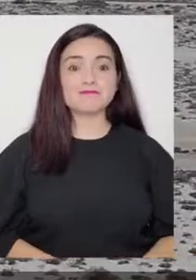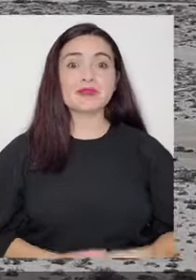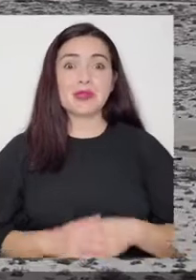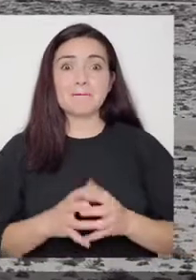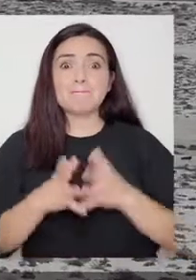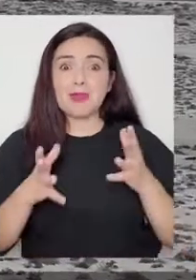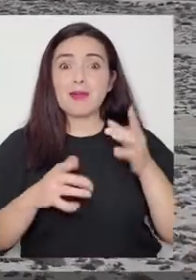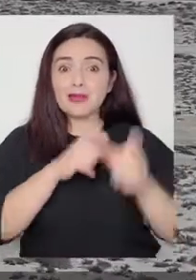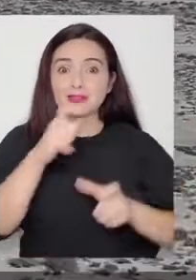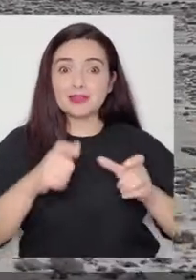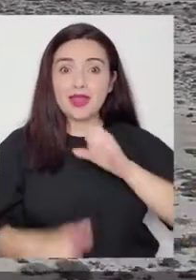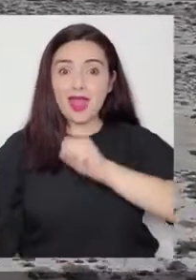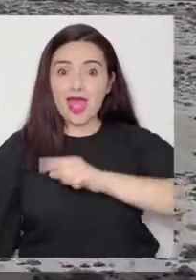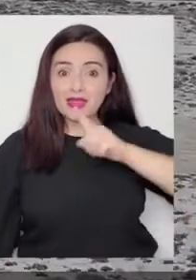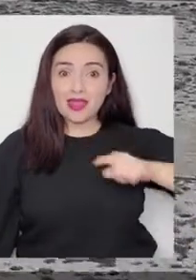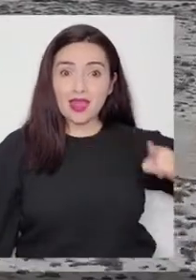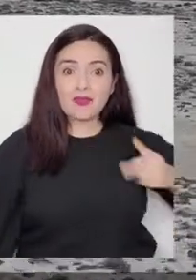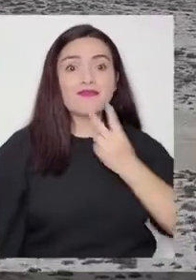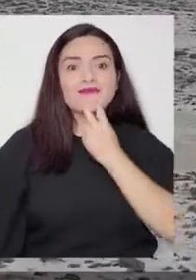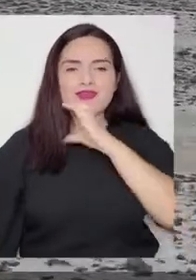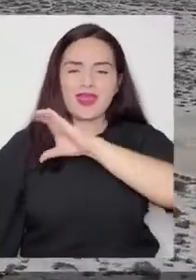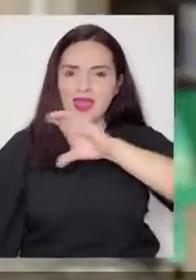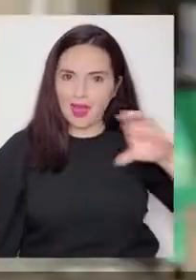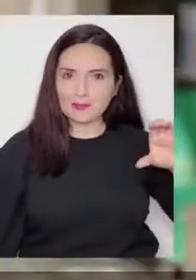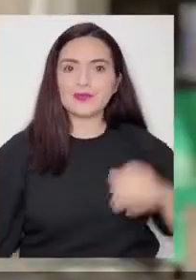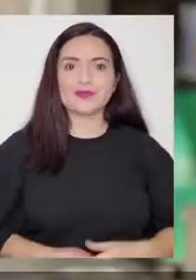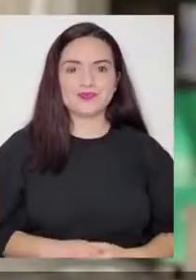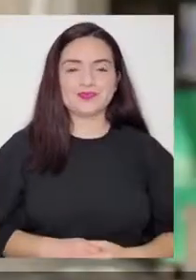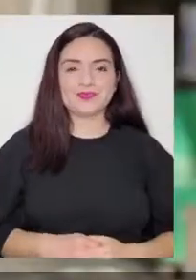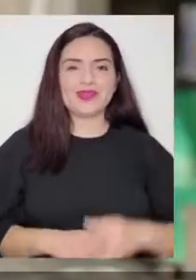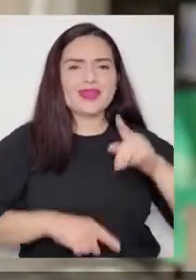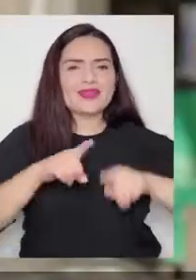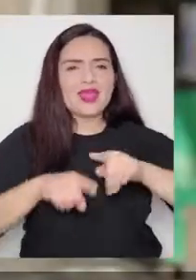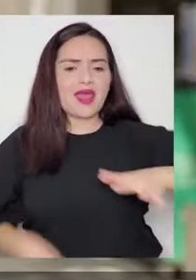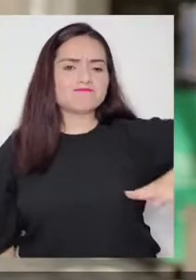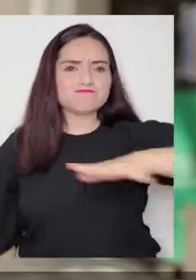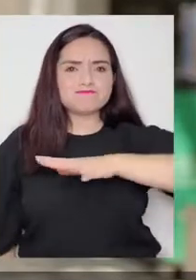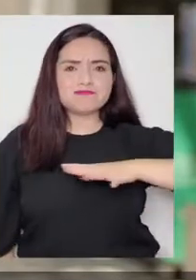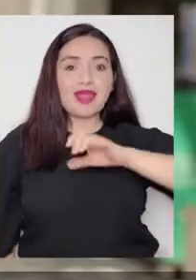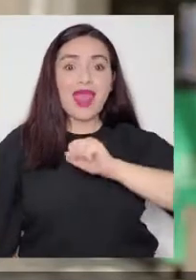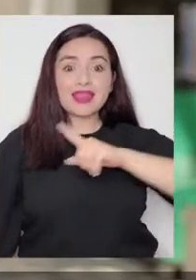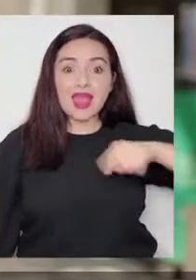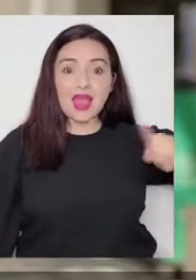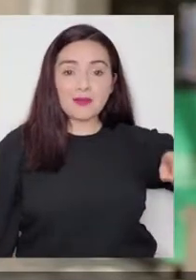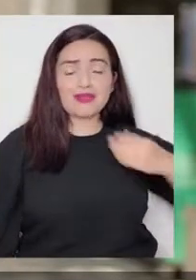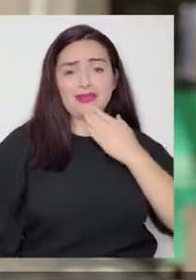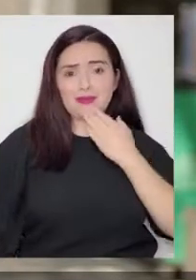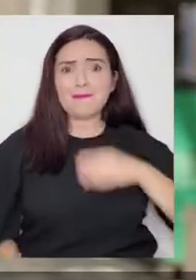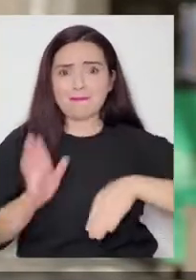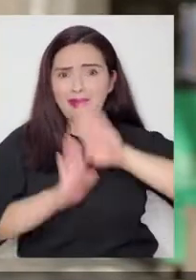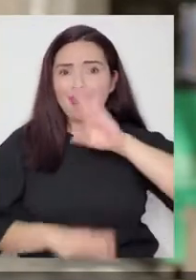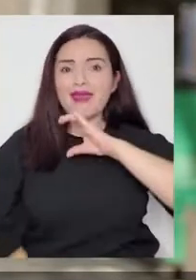La mayoría de la población en Atacama vive en el mundo rural. La mayor parte de la superficie de la región de Atacama también es rural.